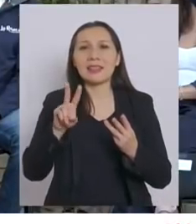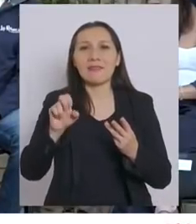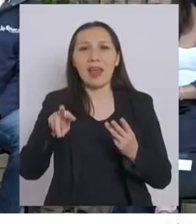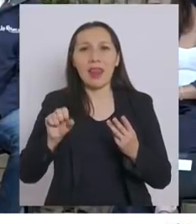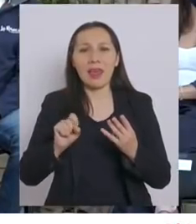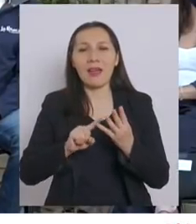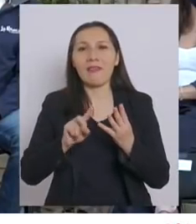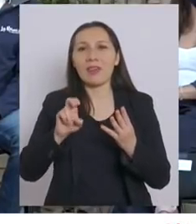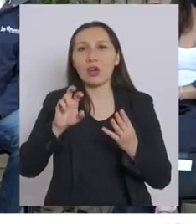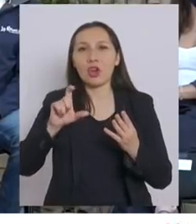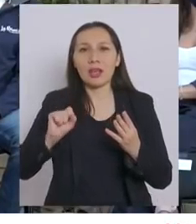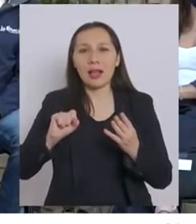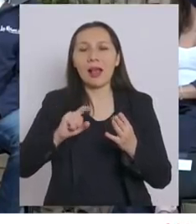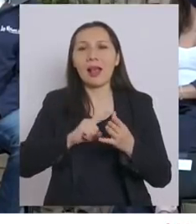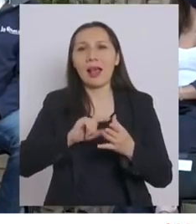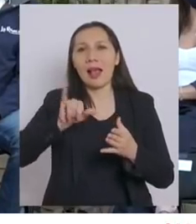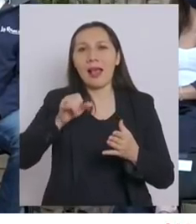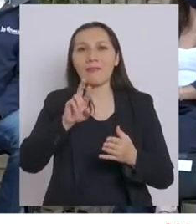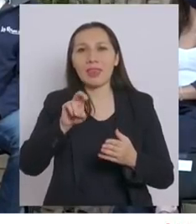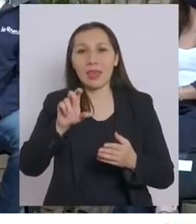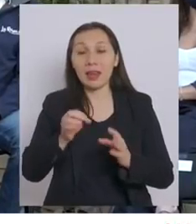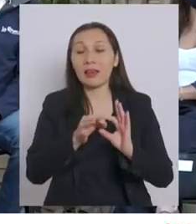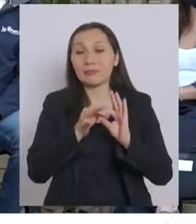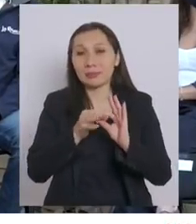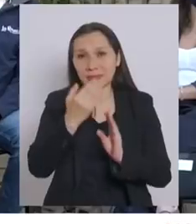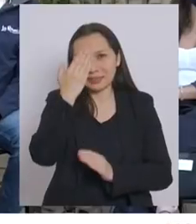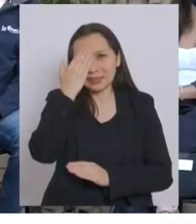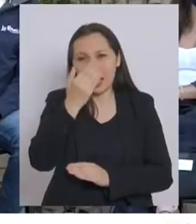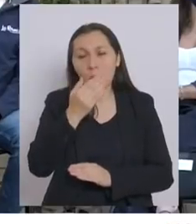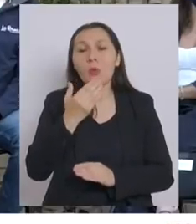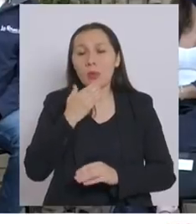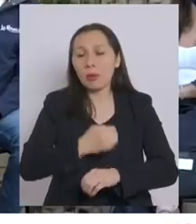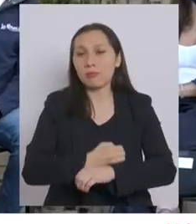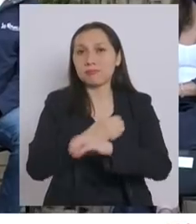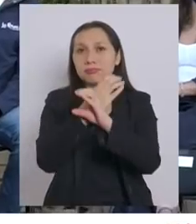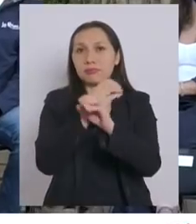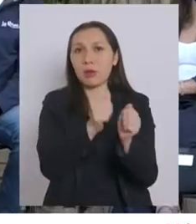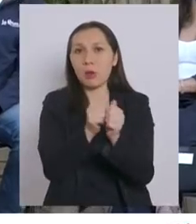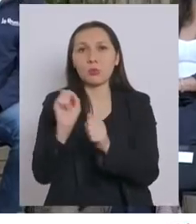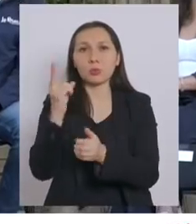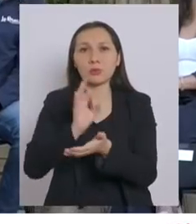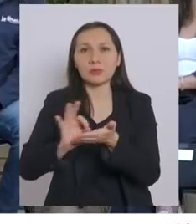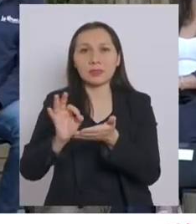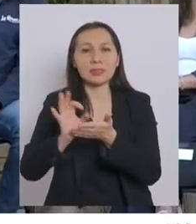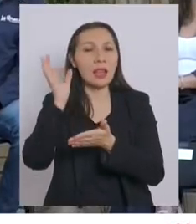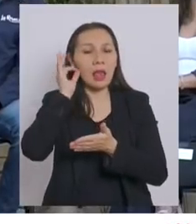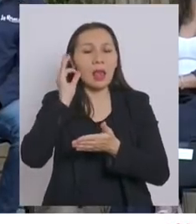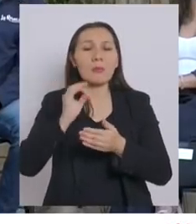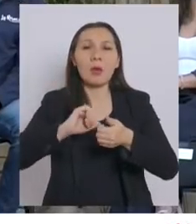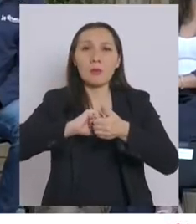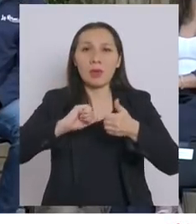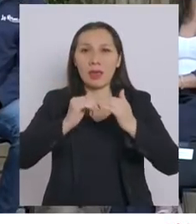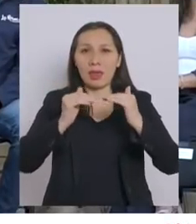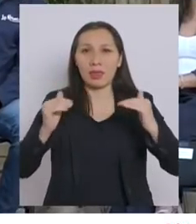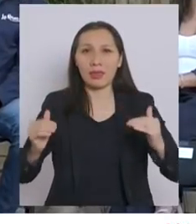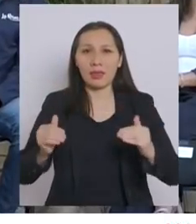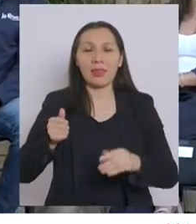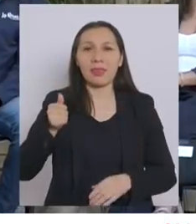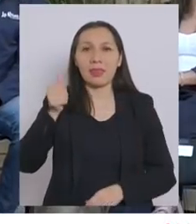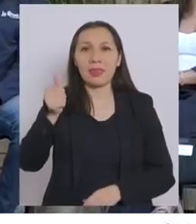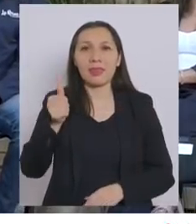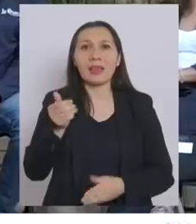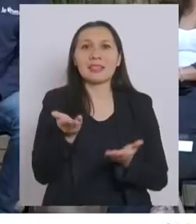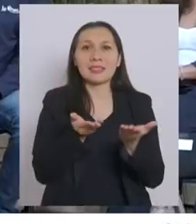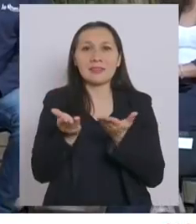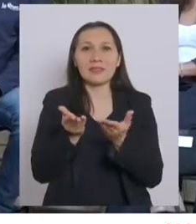Javiera. Saludar también a quienes hoy nos acompañan telemáticamente, la Subsecretaria de la Mujer y la Equidad de Género, la Directora del